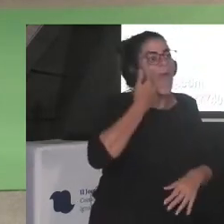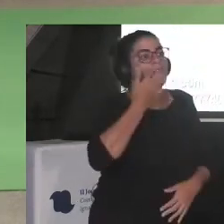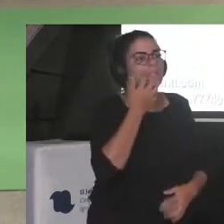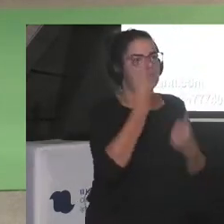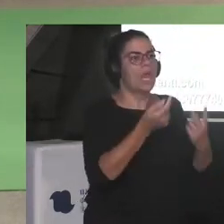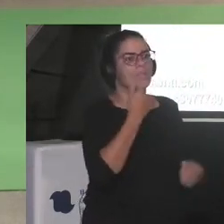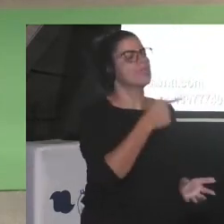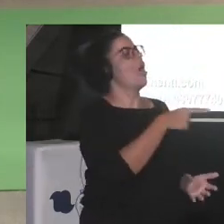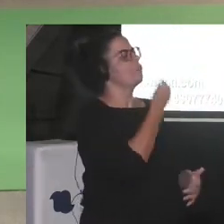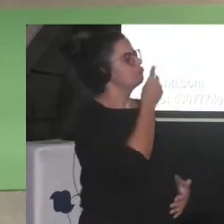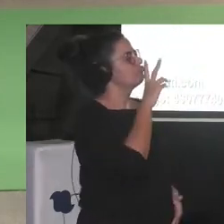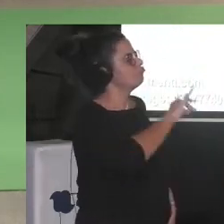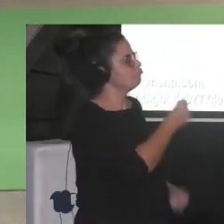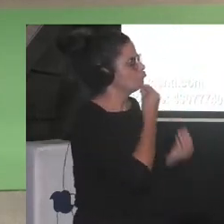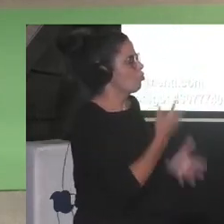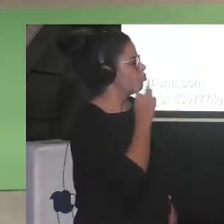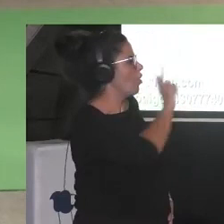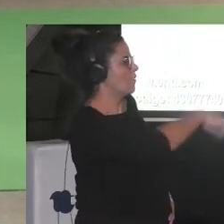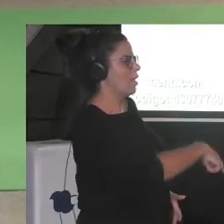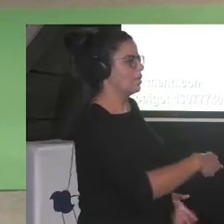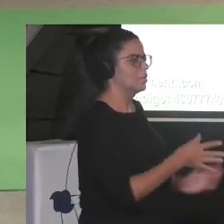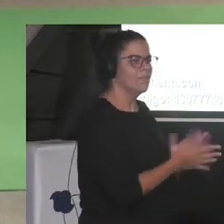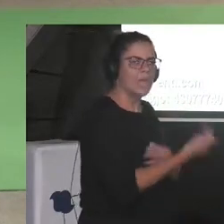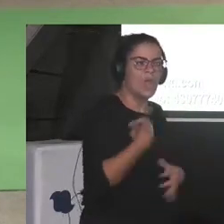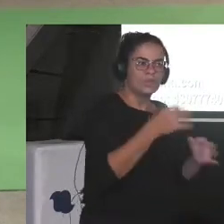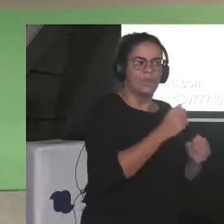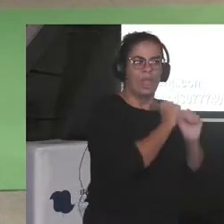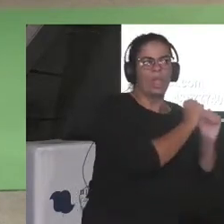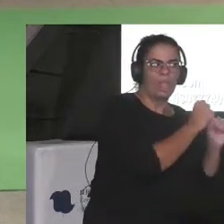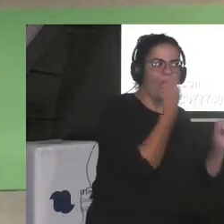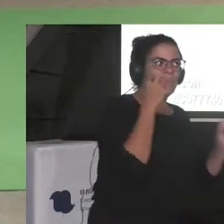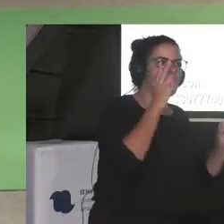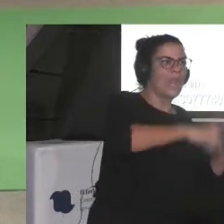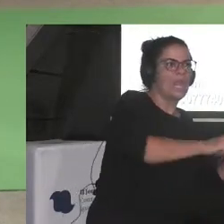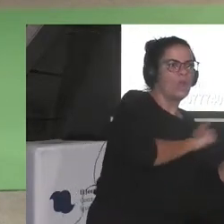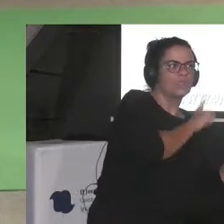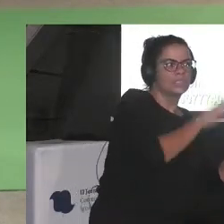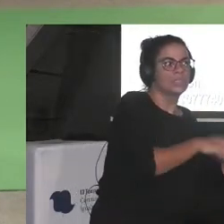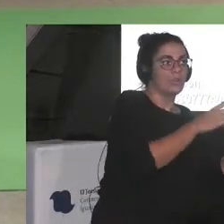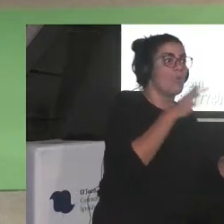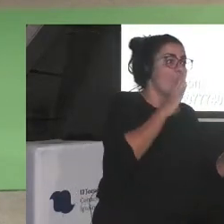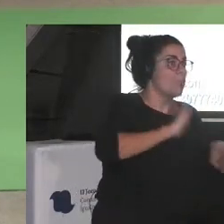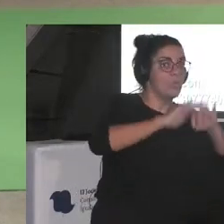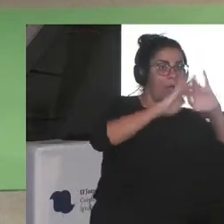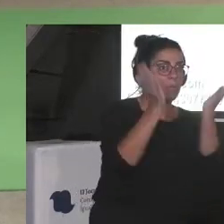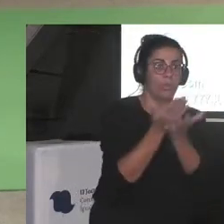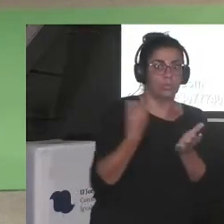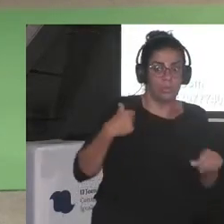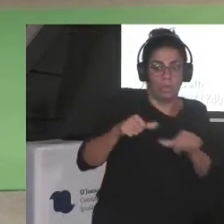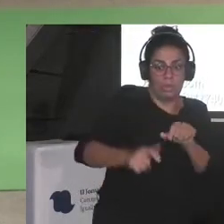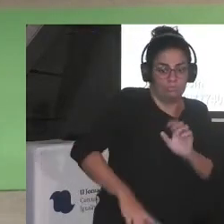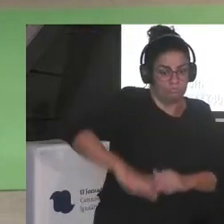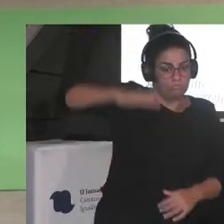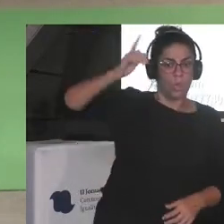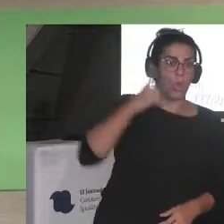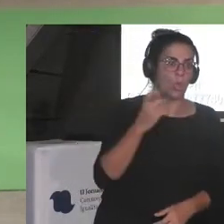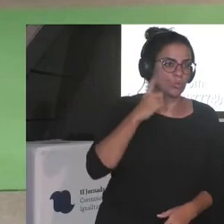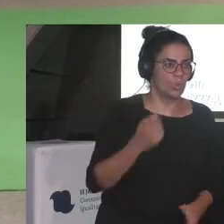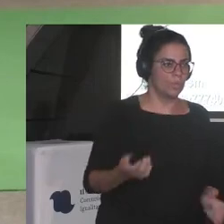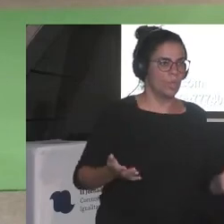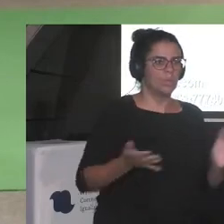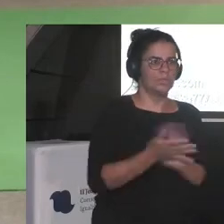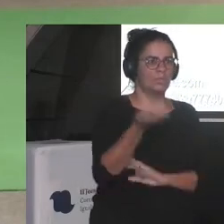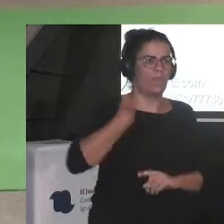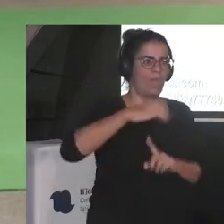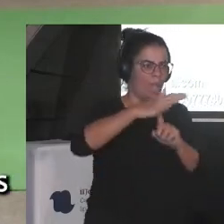depender de ese reconocimiento ha sido construido por el propio mundo que nos ha tratado así ¿no? nos ha tratado así nos ha marginado nos ha hecho sentir que no